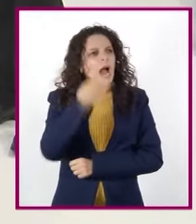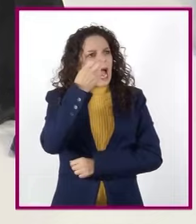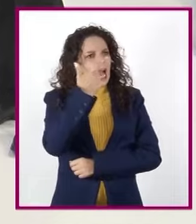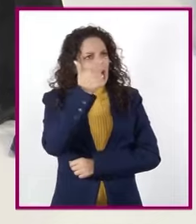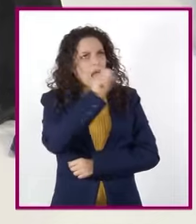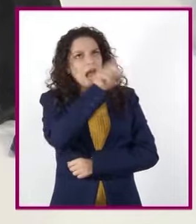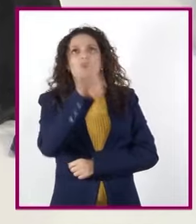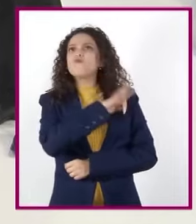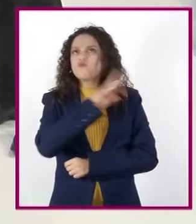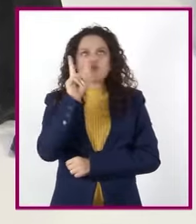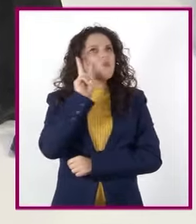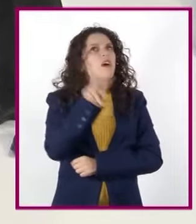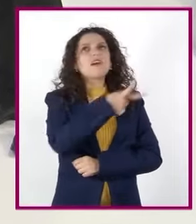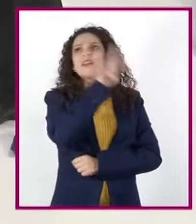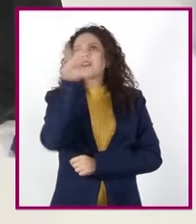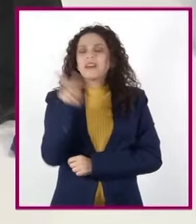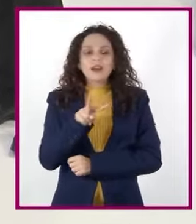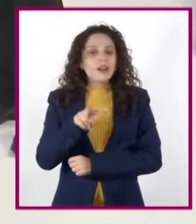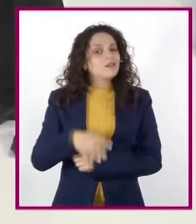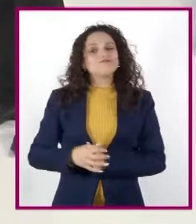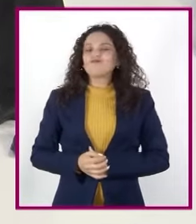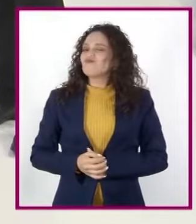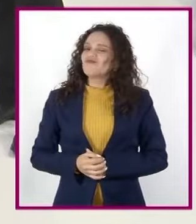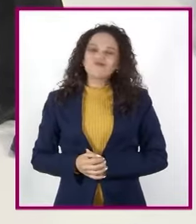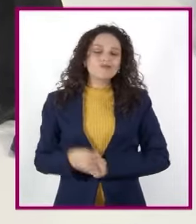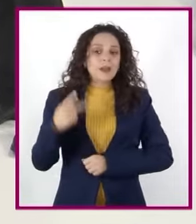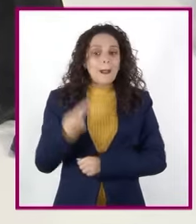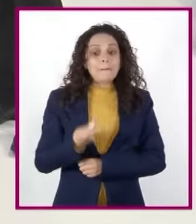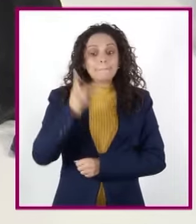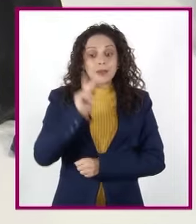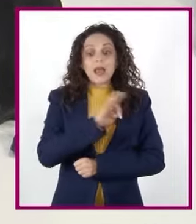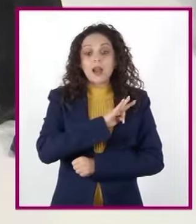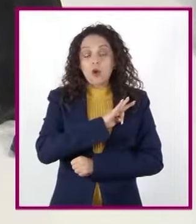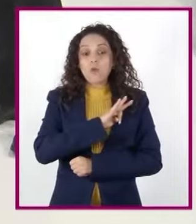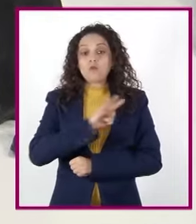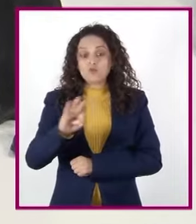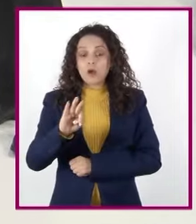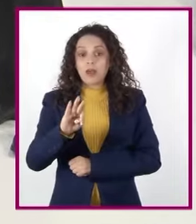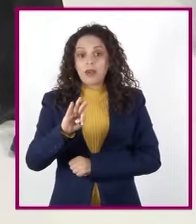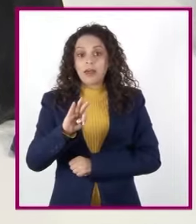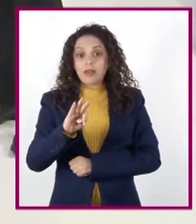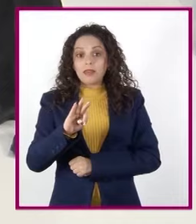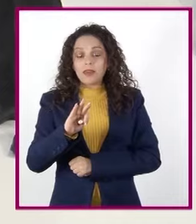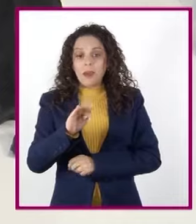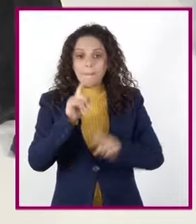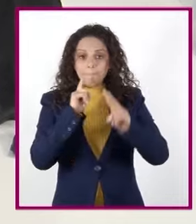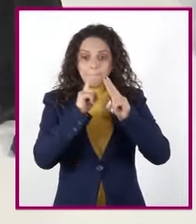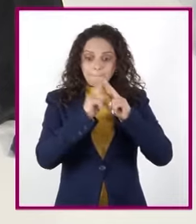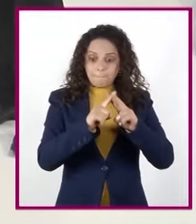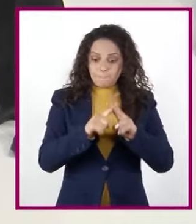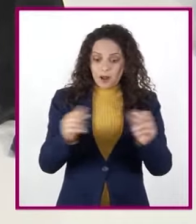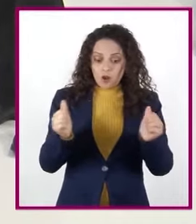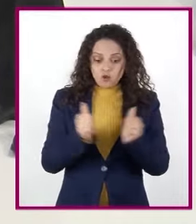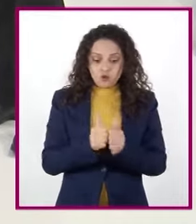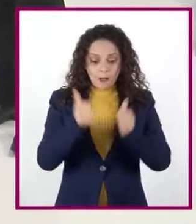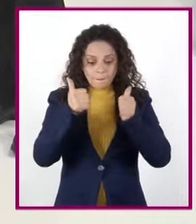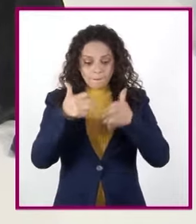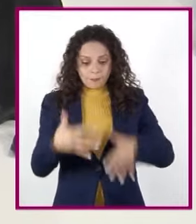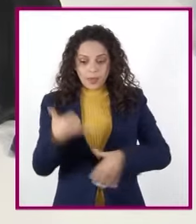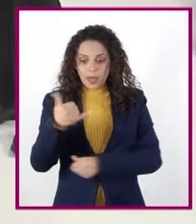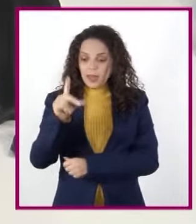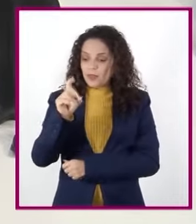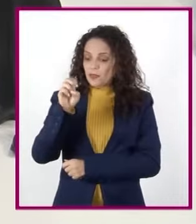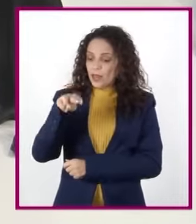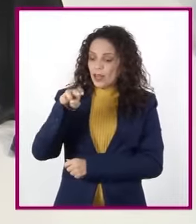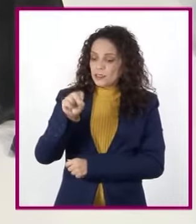No precisamente, Enrique, pero se puede medir según su densidad y peso específico. Características